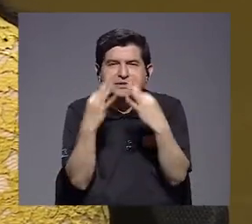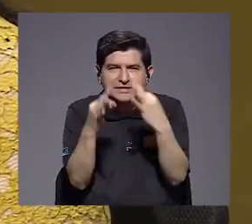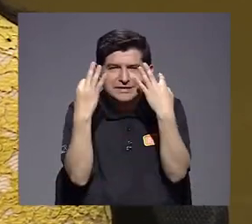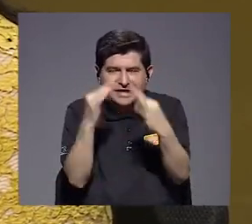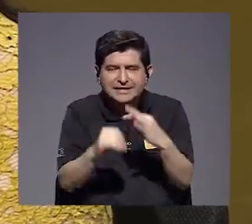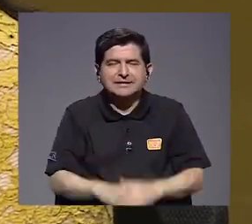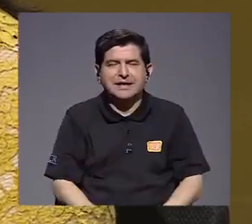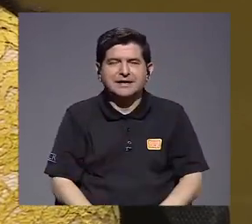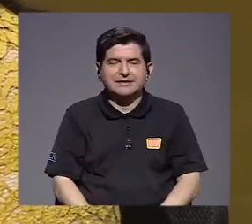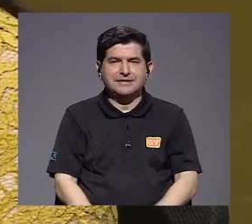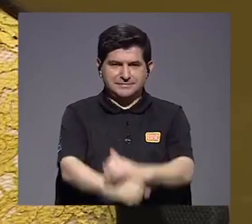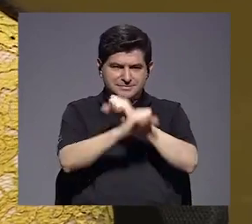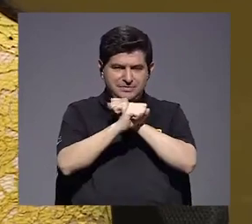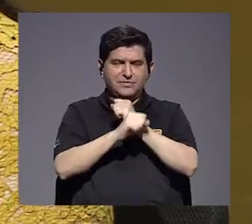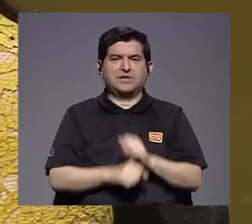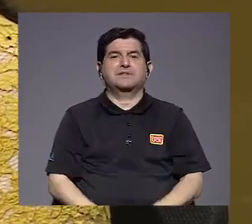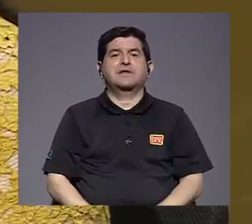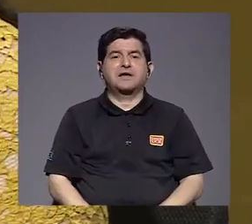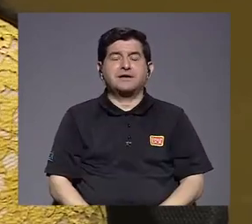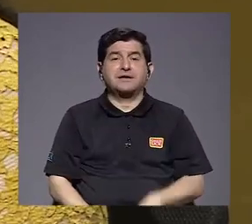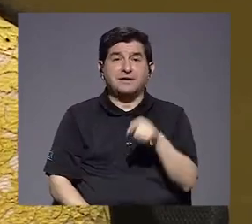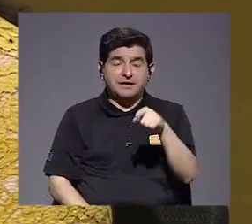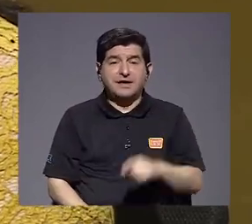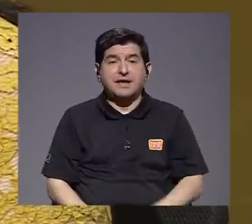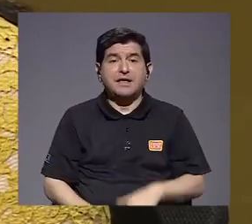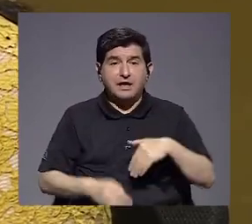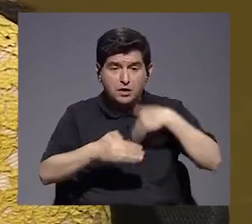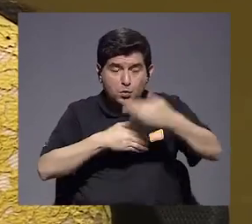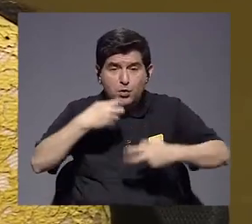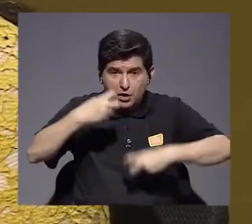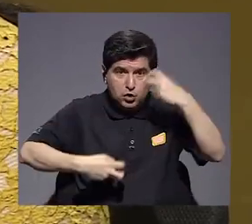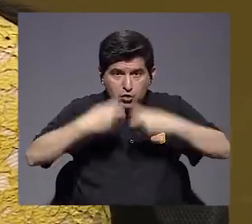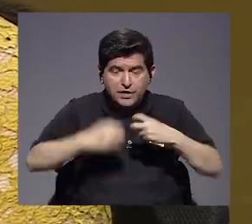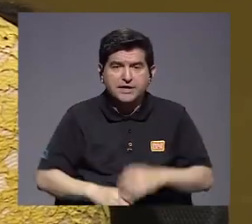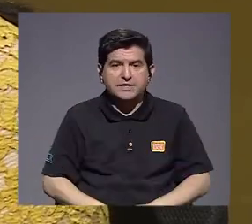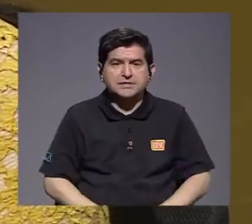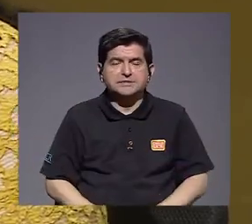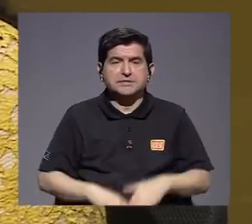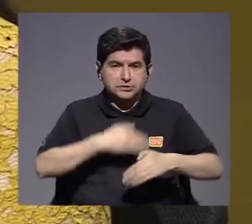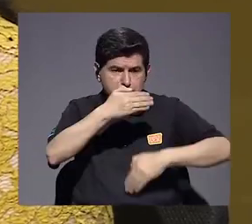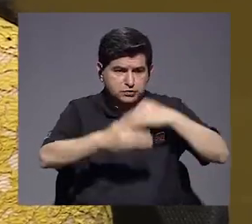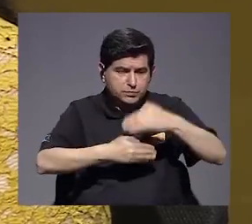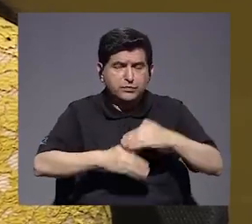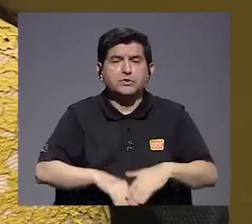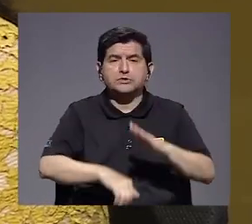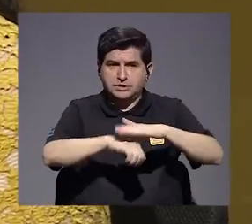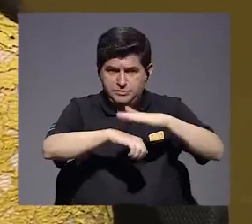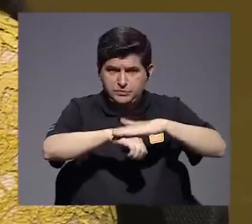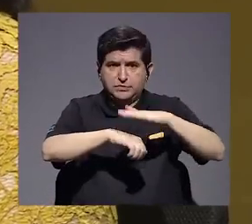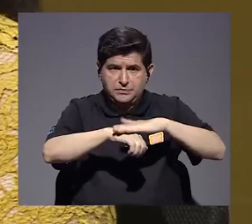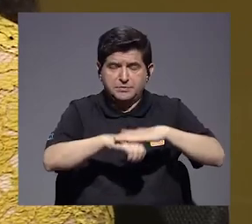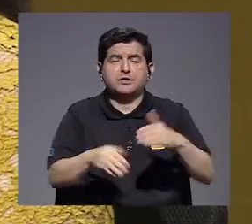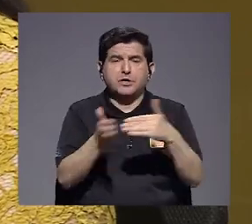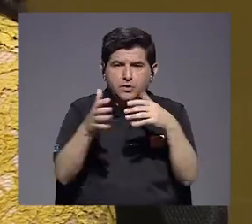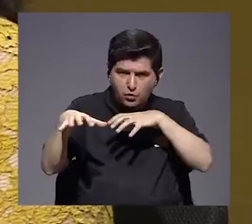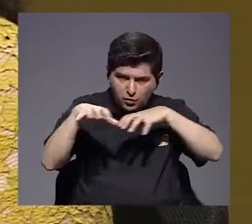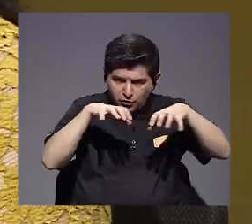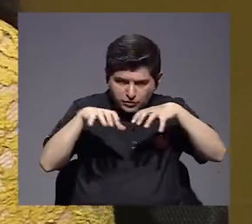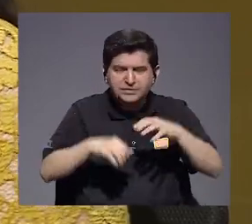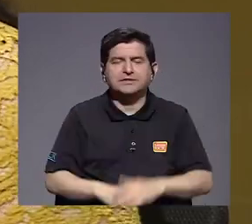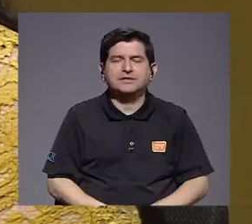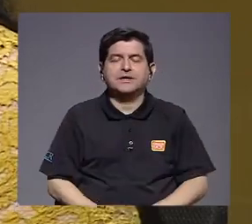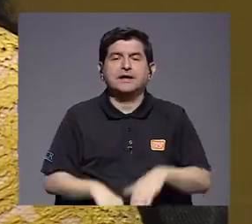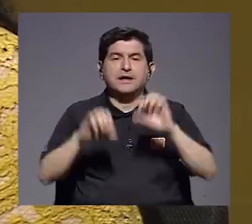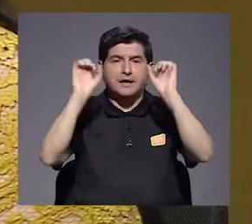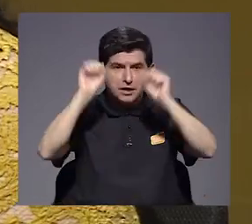poder garantizar que el rebote por concepto de la crisis sea tal que nos permita, y sí, reactivar, dinamizar